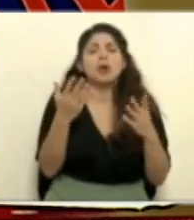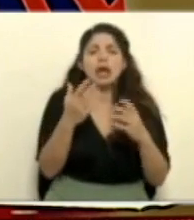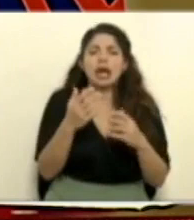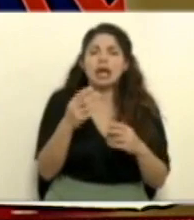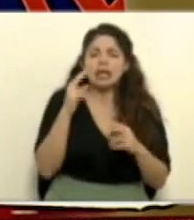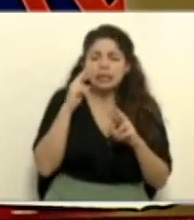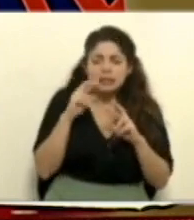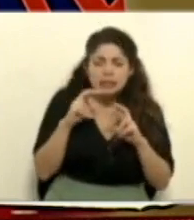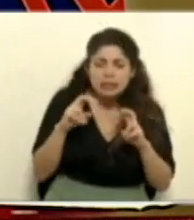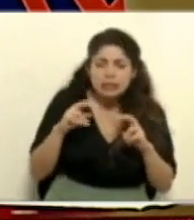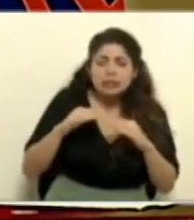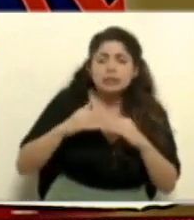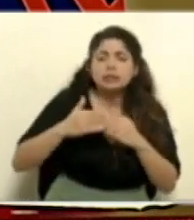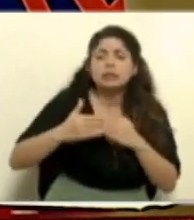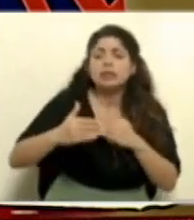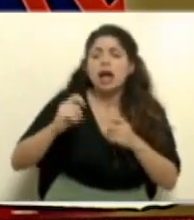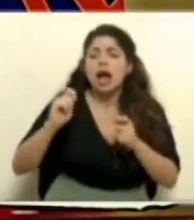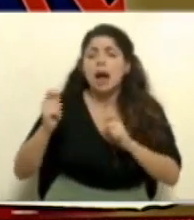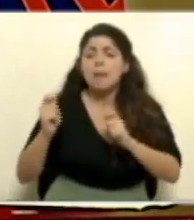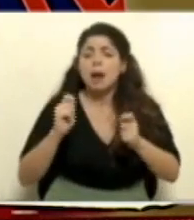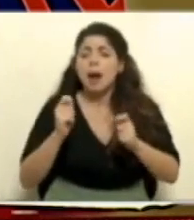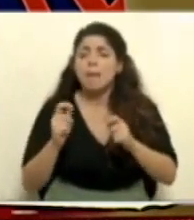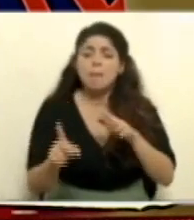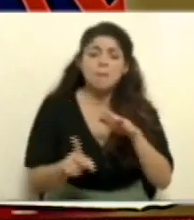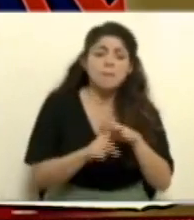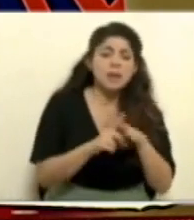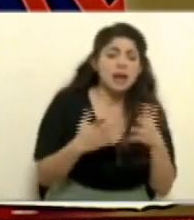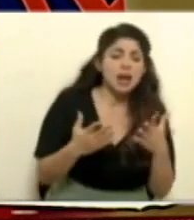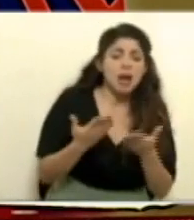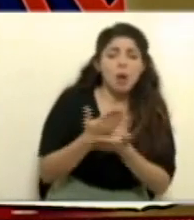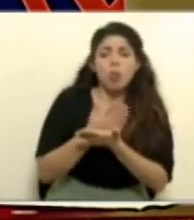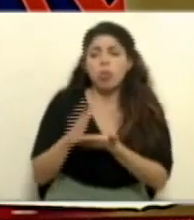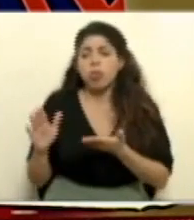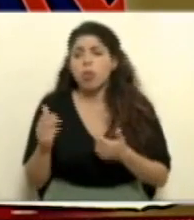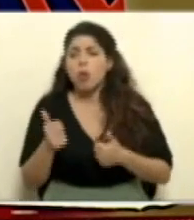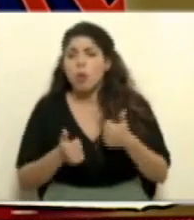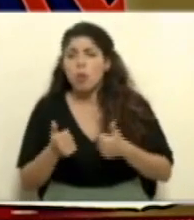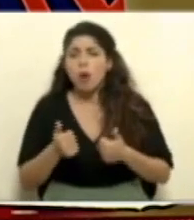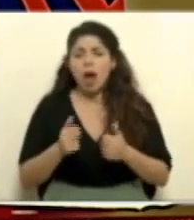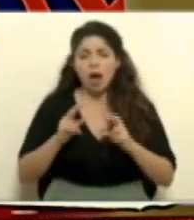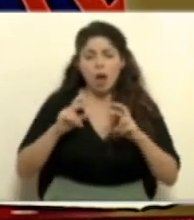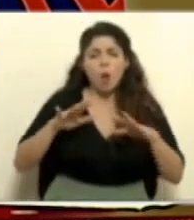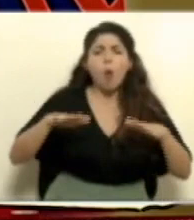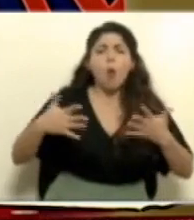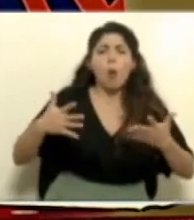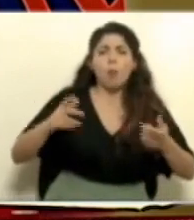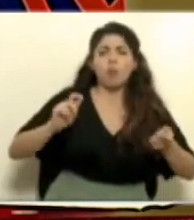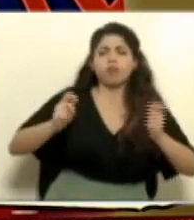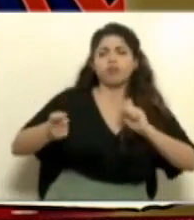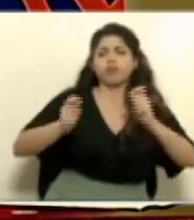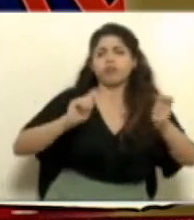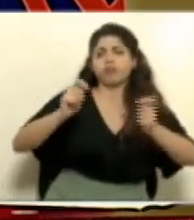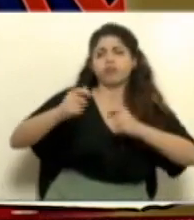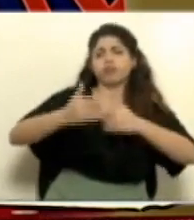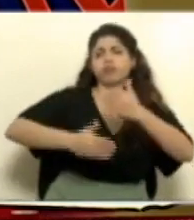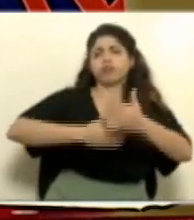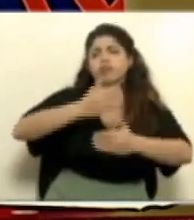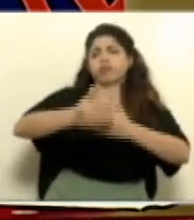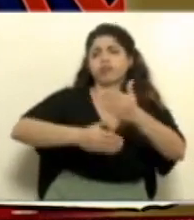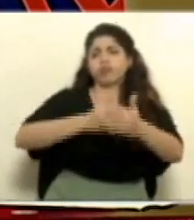ver cómo cambia ese panorama, qué se nos introduce, qué desplaza a qué y cómo va evolucionando esa dinámica